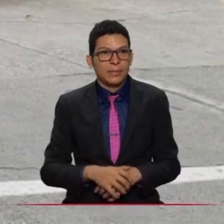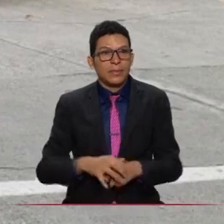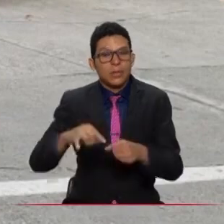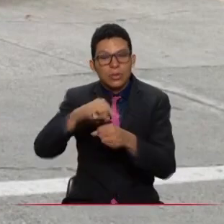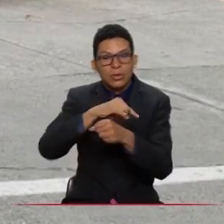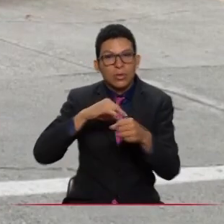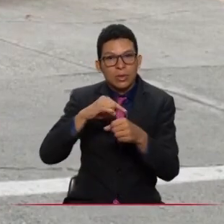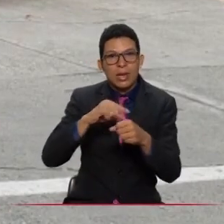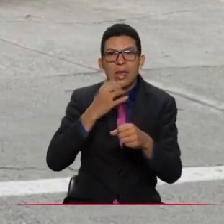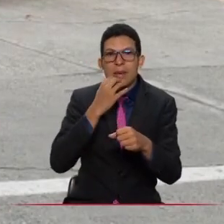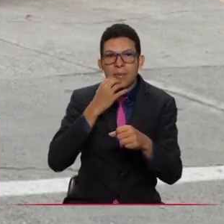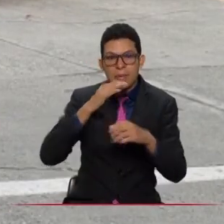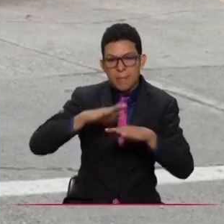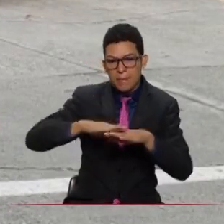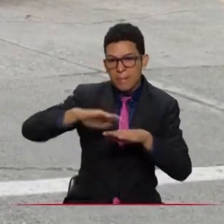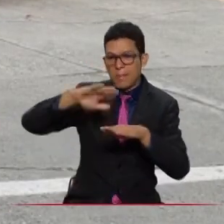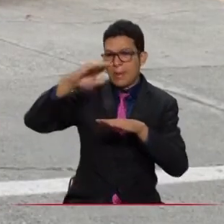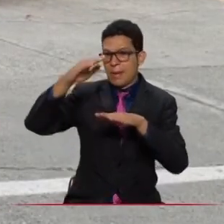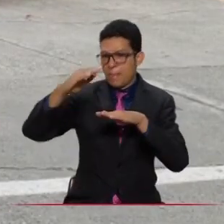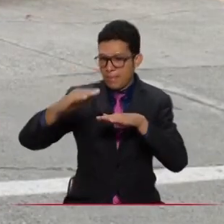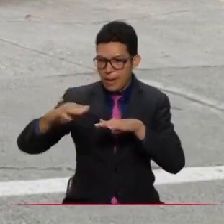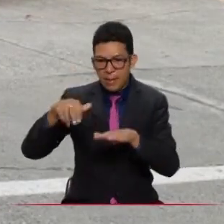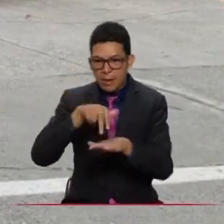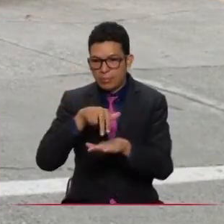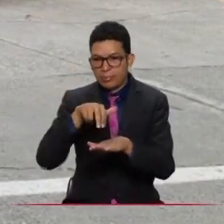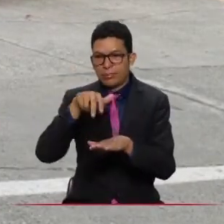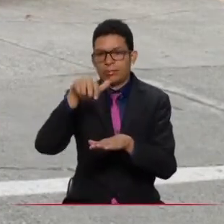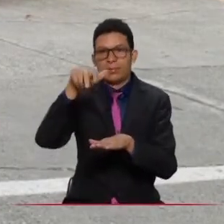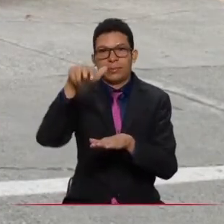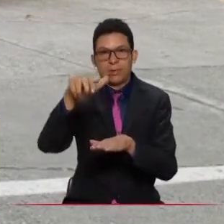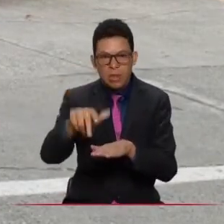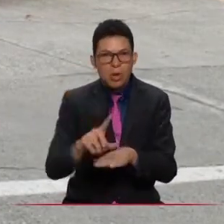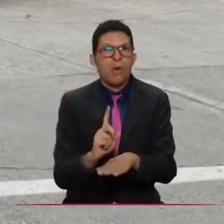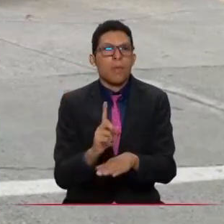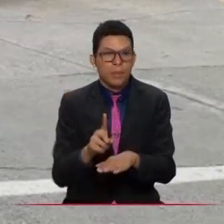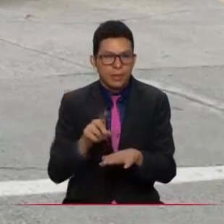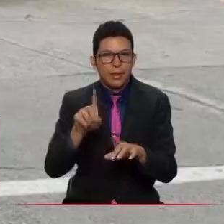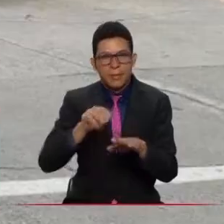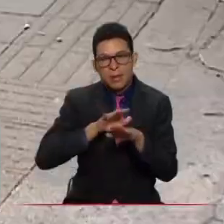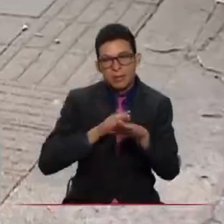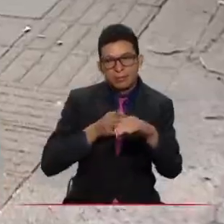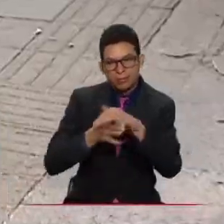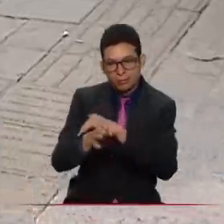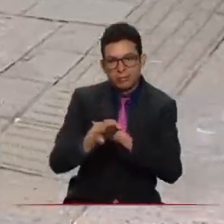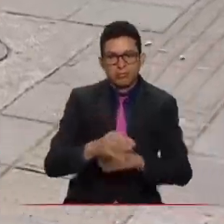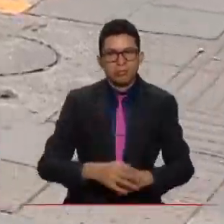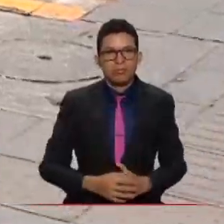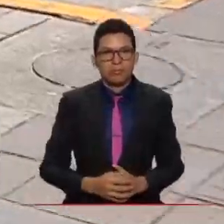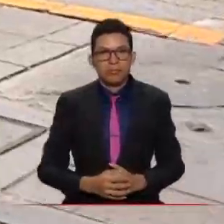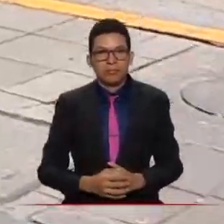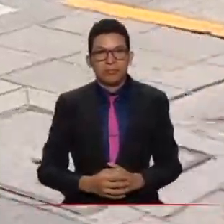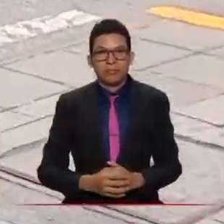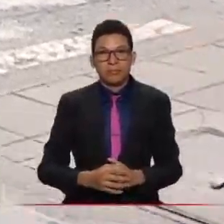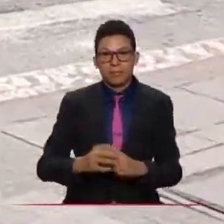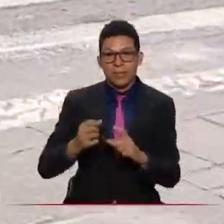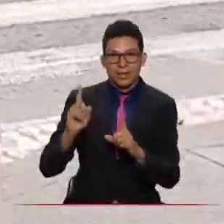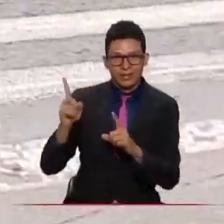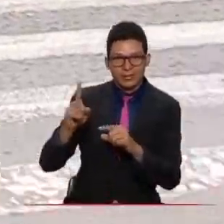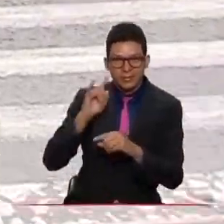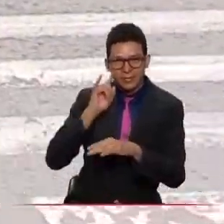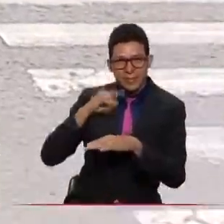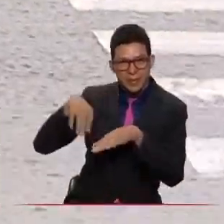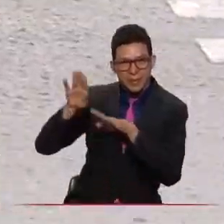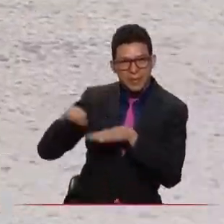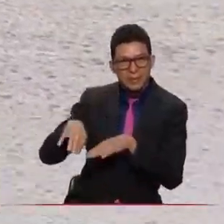cambios de elevación o de altura, estamos instalando también las rampas de acceso. La personería distrital ha anunciado su